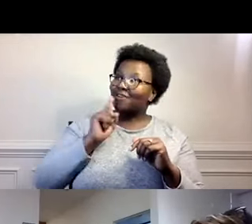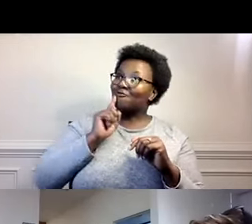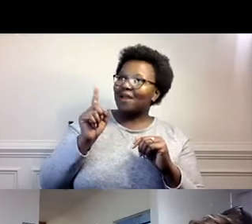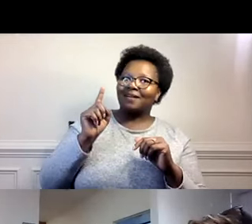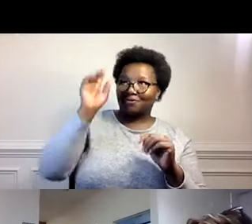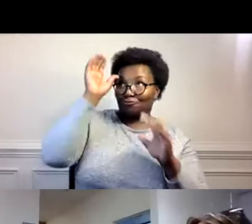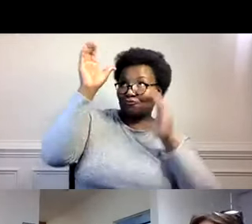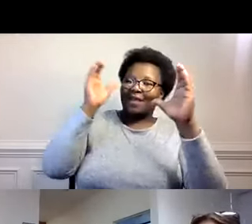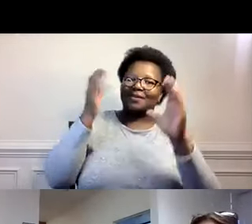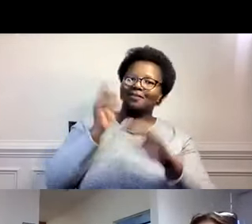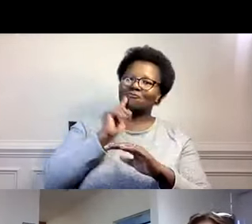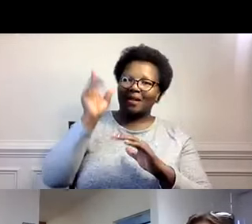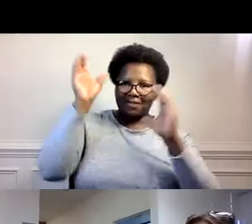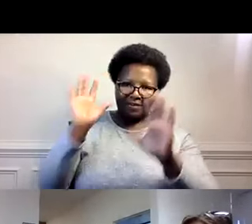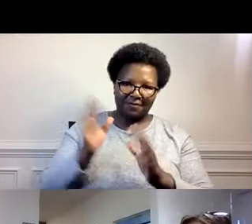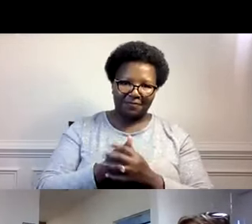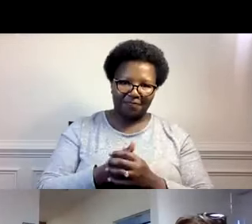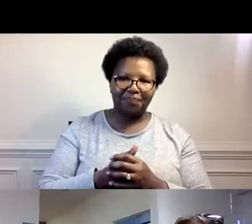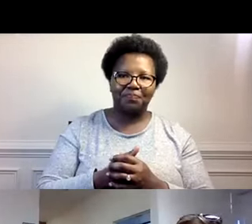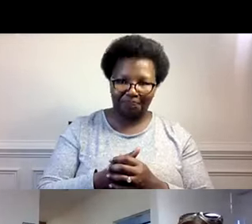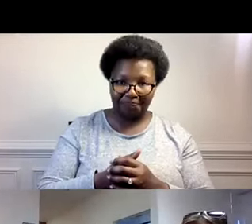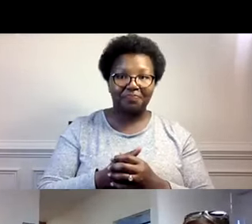Bien, bien hábil con la artesanía.